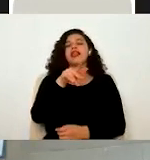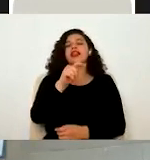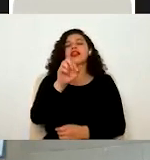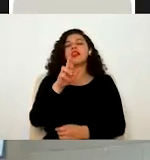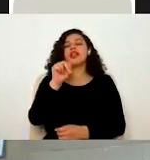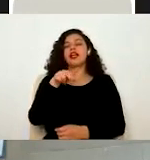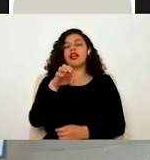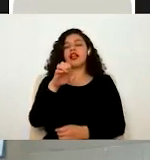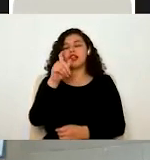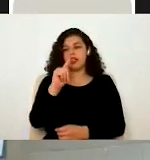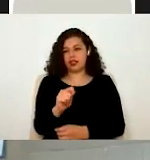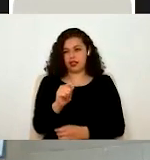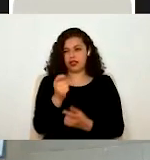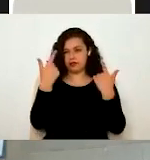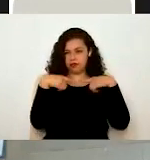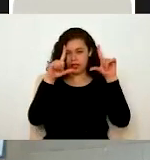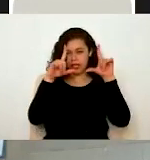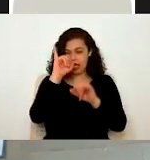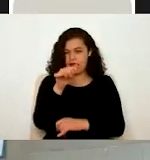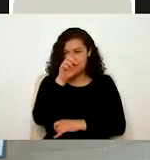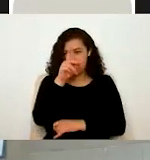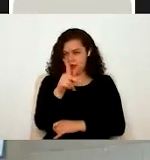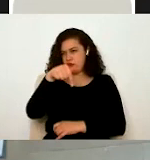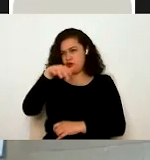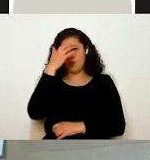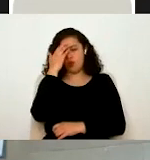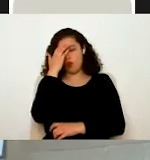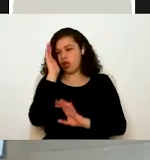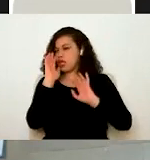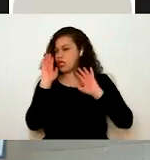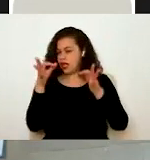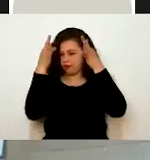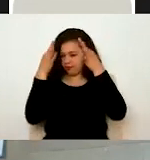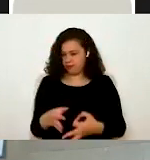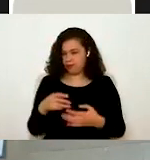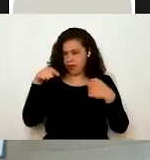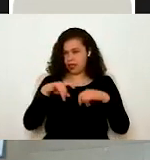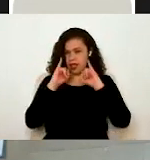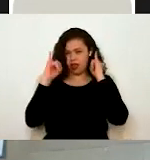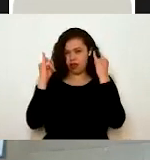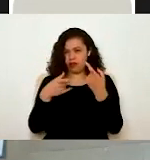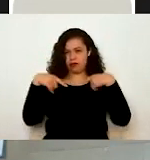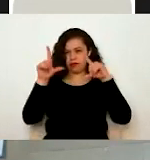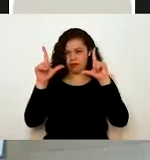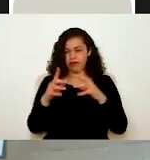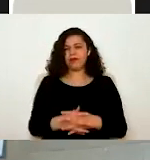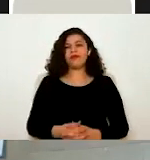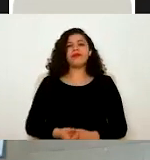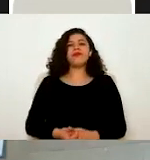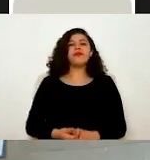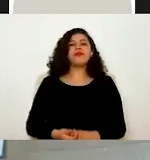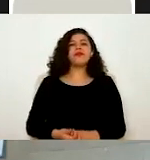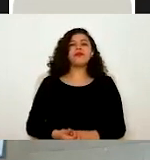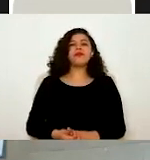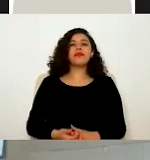El portal Hub, como ya conocen todos, es la página oficial de la Junta y la encontramos